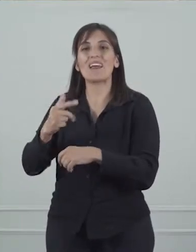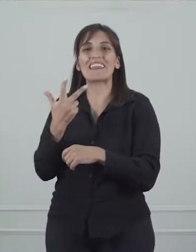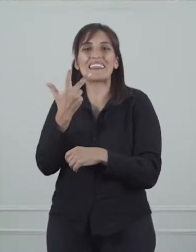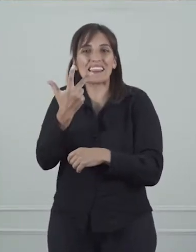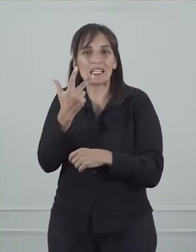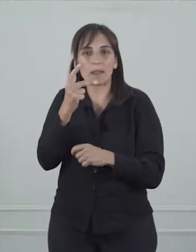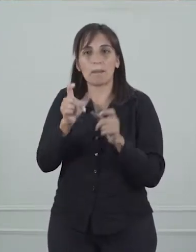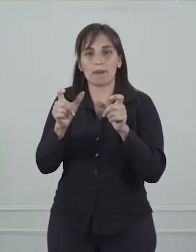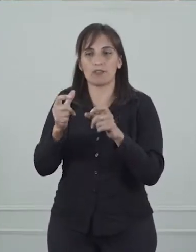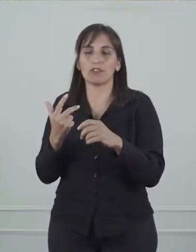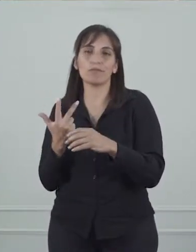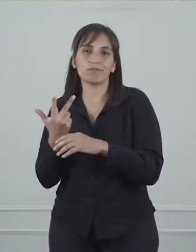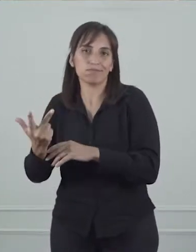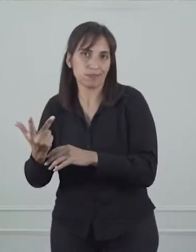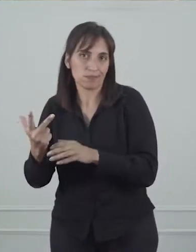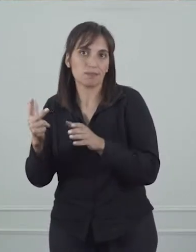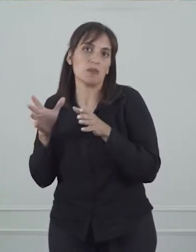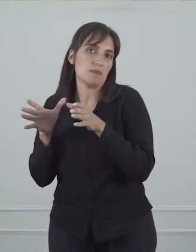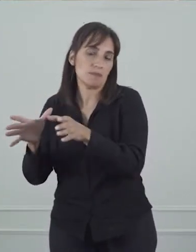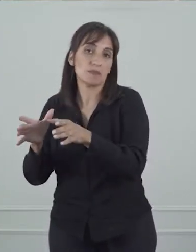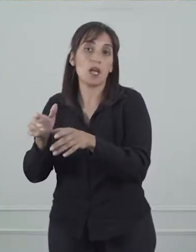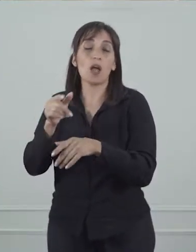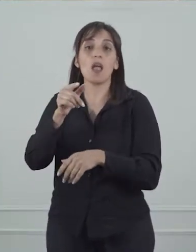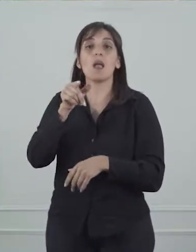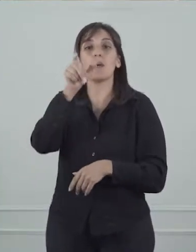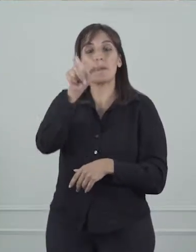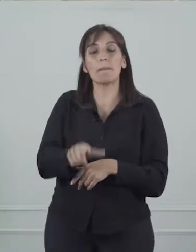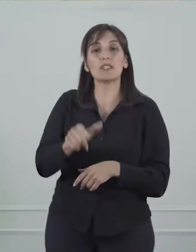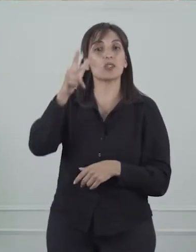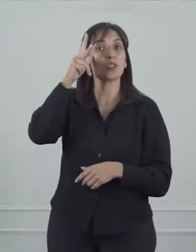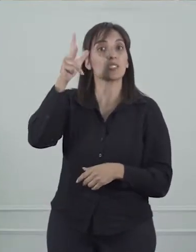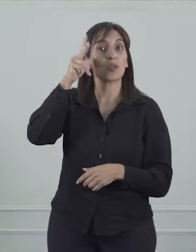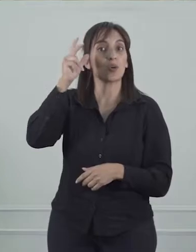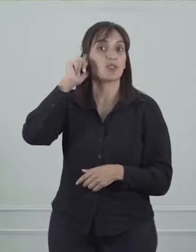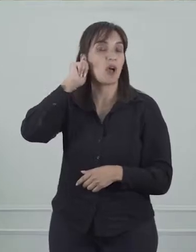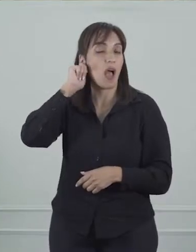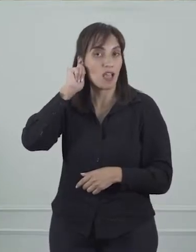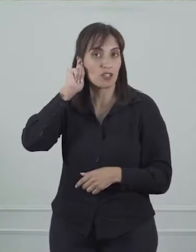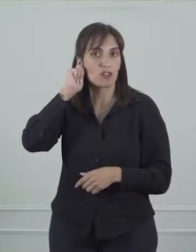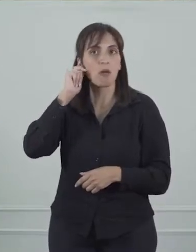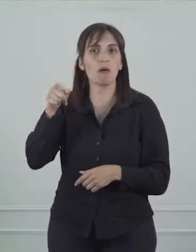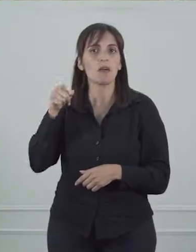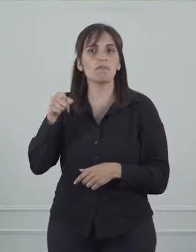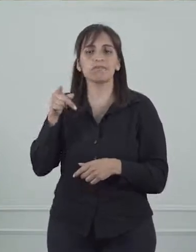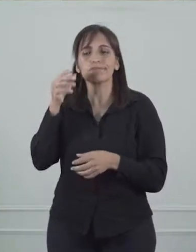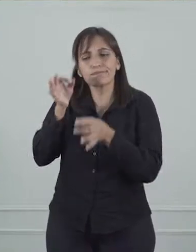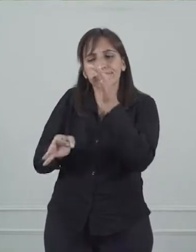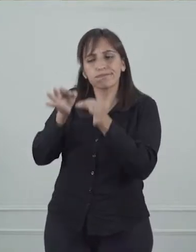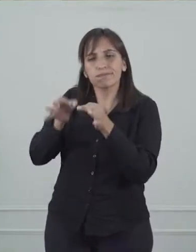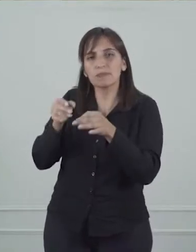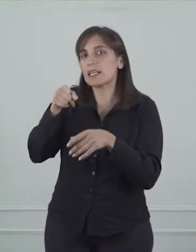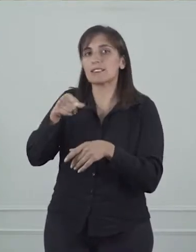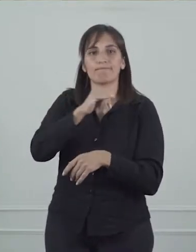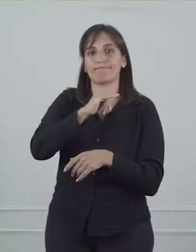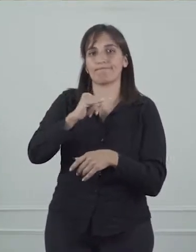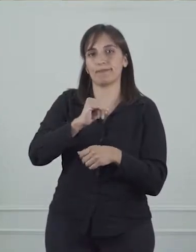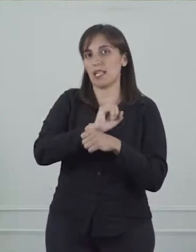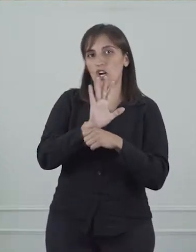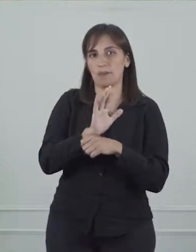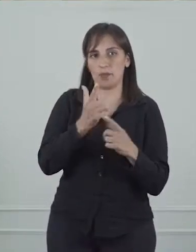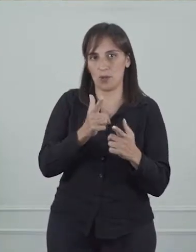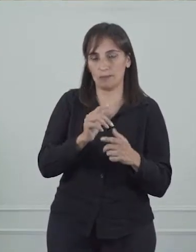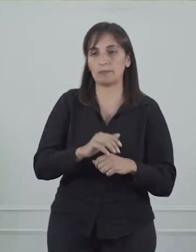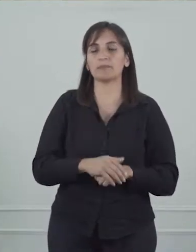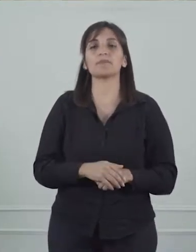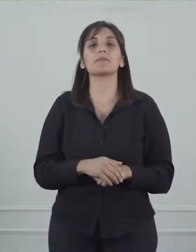internadas 3 pacientes, una persona de 88 años, que ha resultado negativa en el estudio realizado en el día de la fecha en el